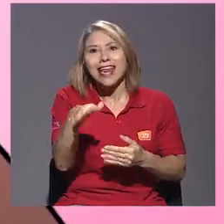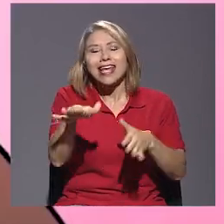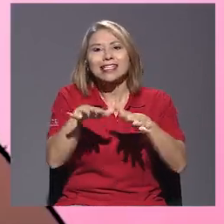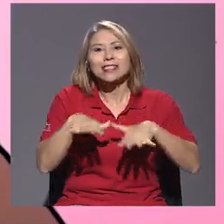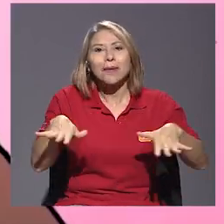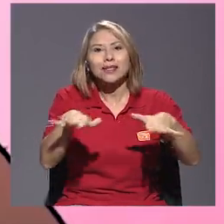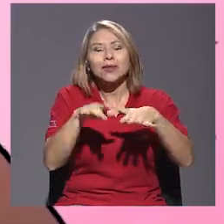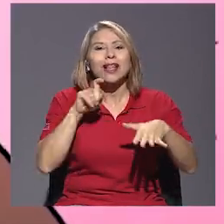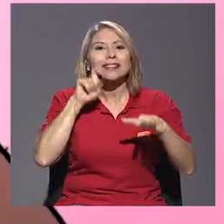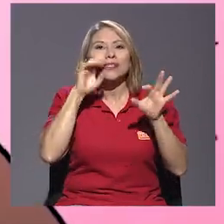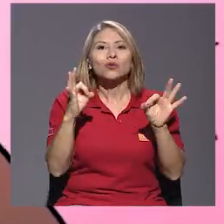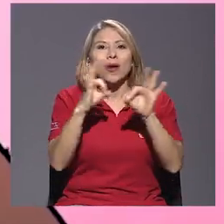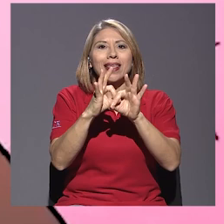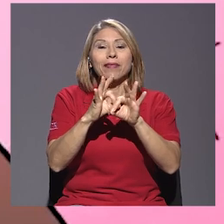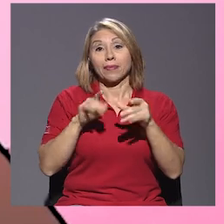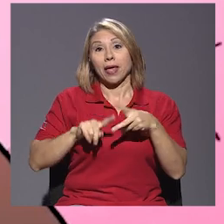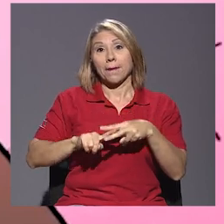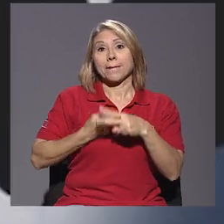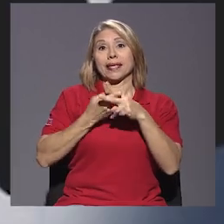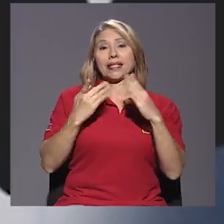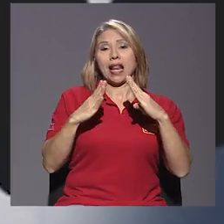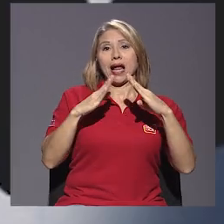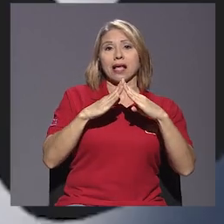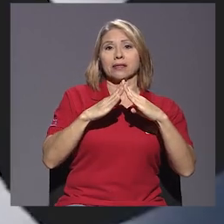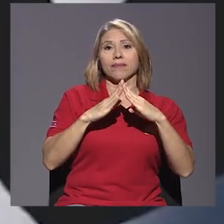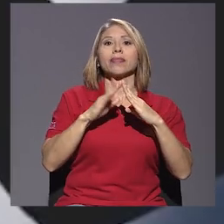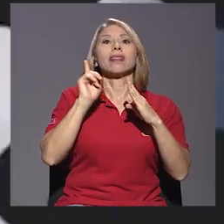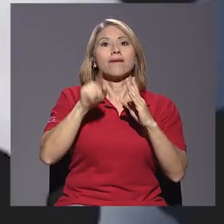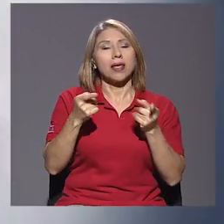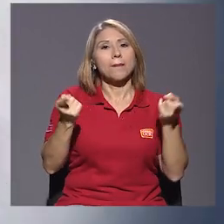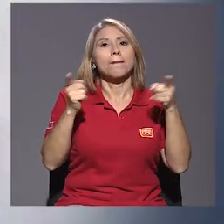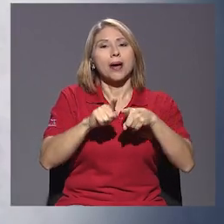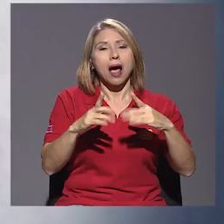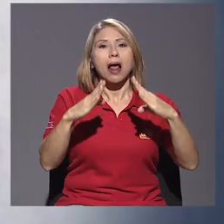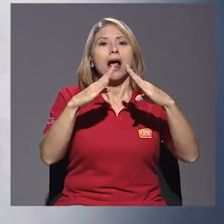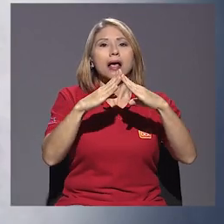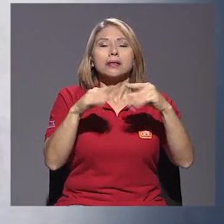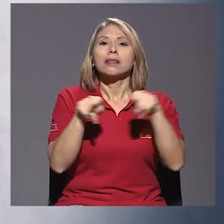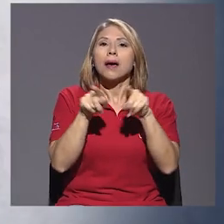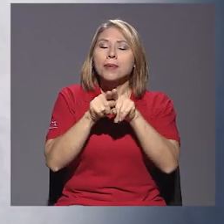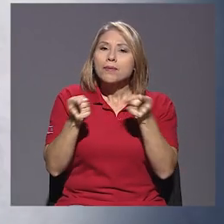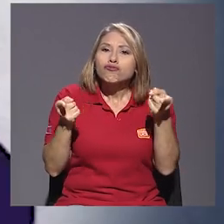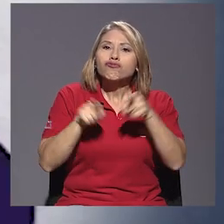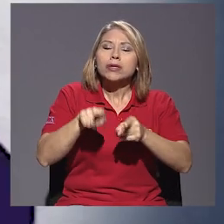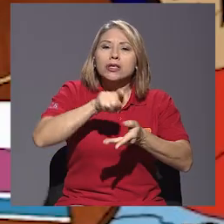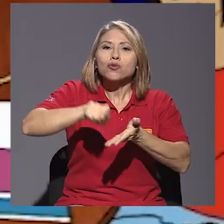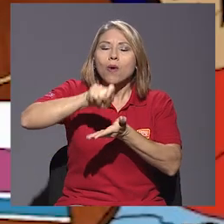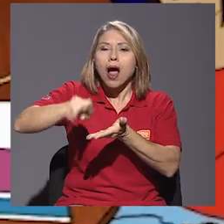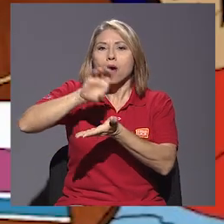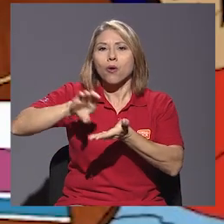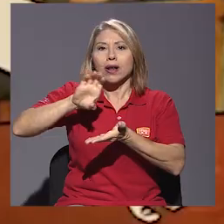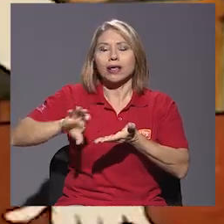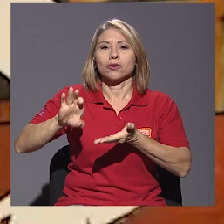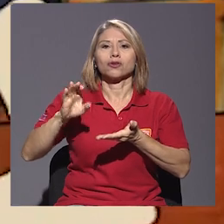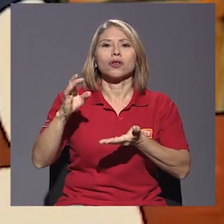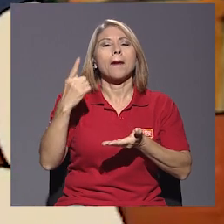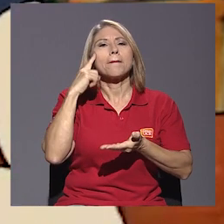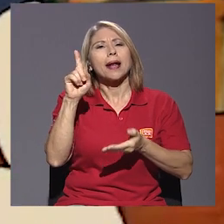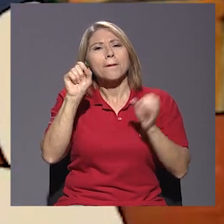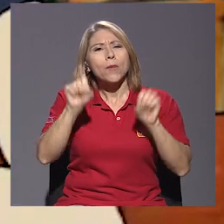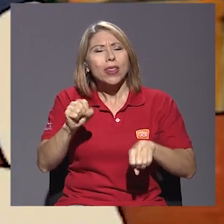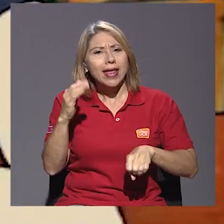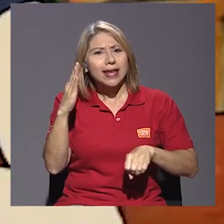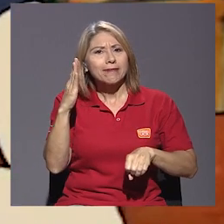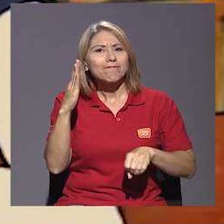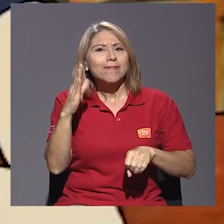Empieza en la casa o debería estar pasando en la casa y también debería estar pasando en las escuelas, en los colegios, para poder